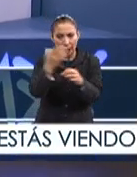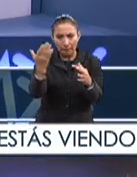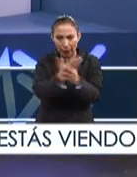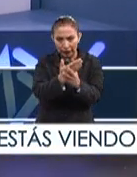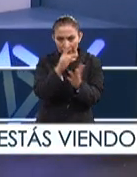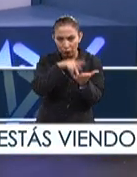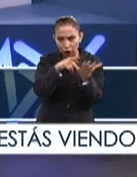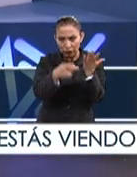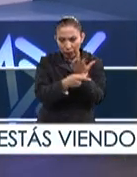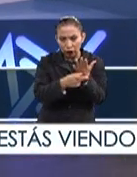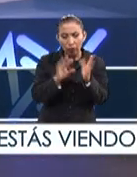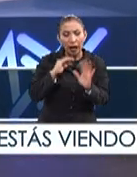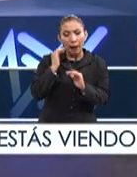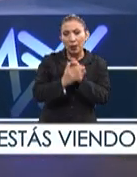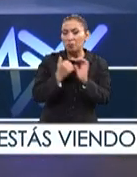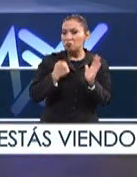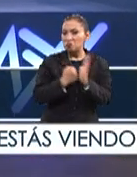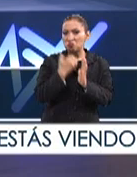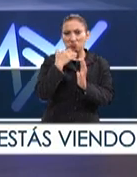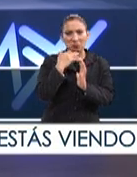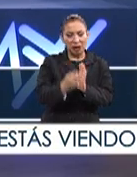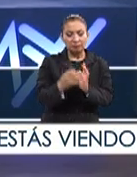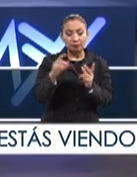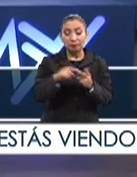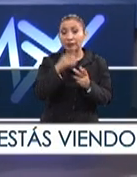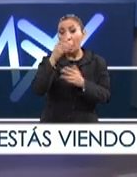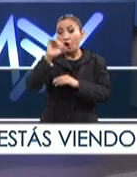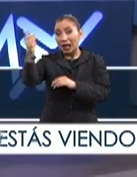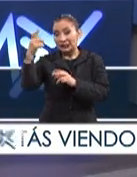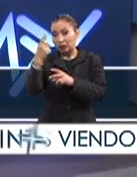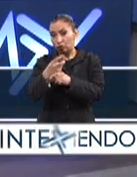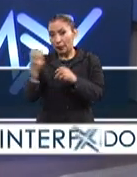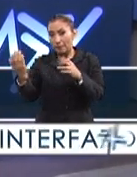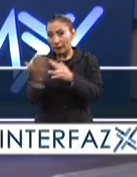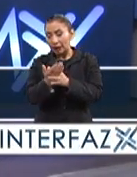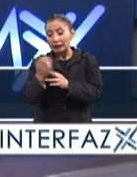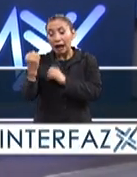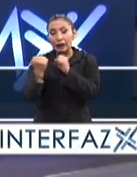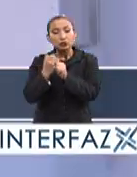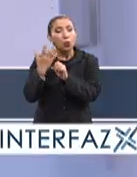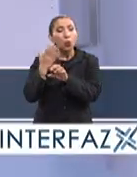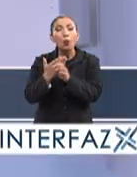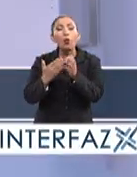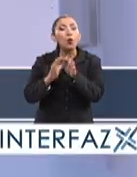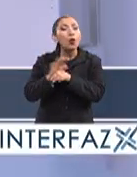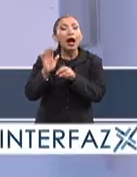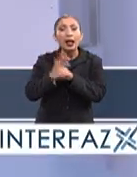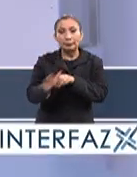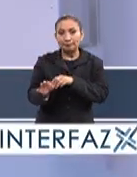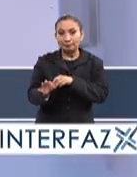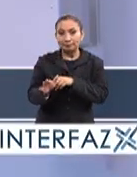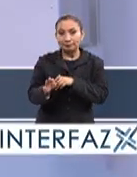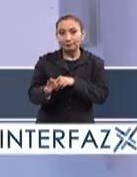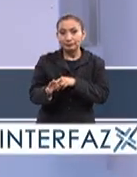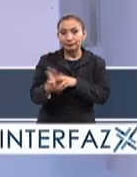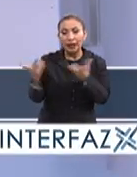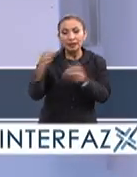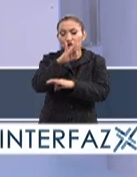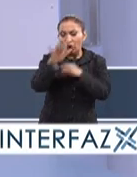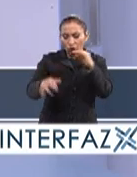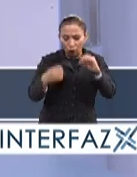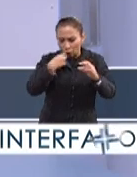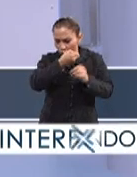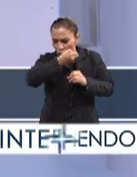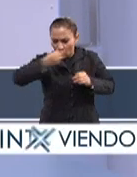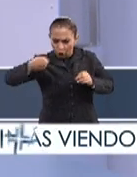etapa del proyecto, la concluimos satisfactoriamente. Y ahorita comentábamos, la segunda parte este año, el reto que tenemos es pues de hacer todo el